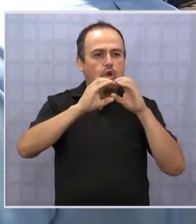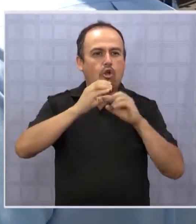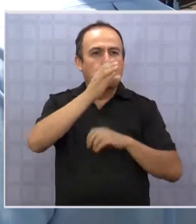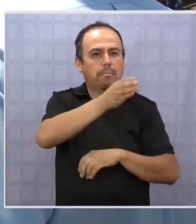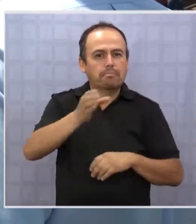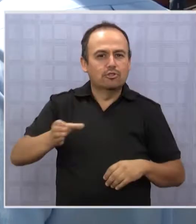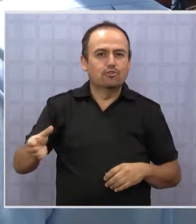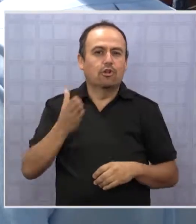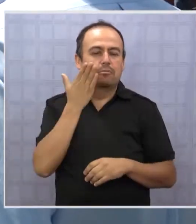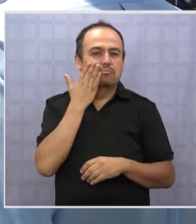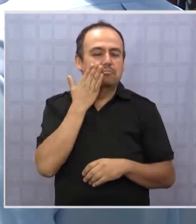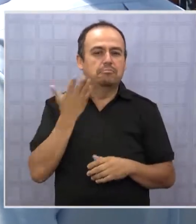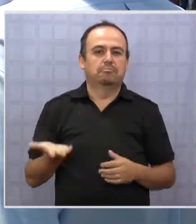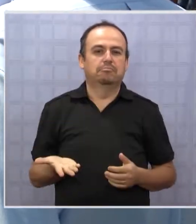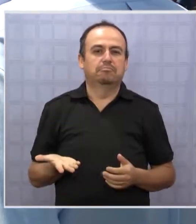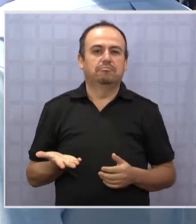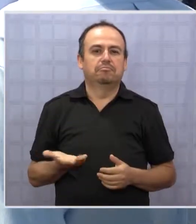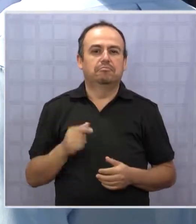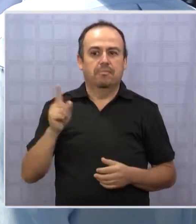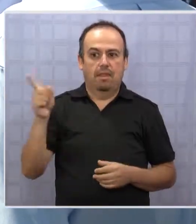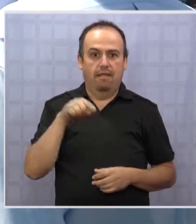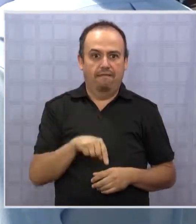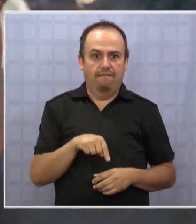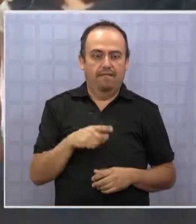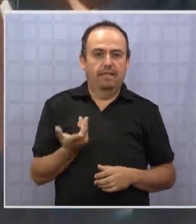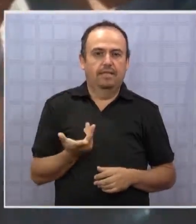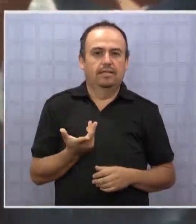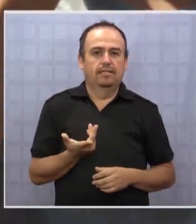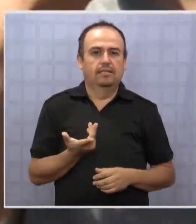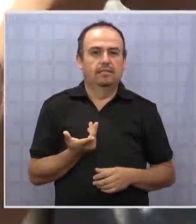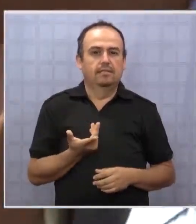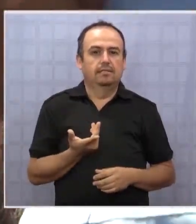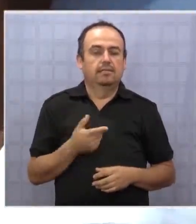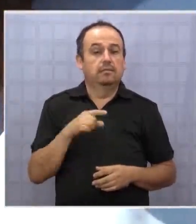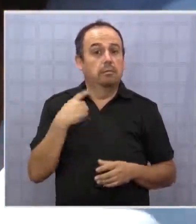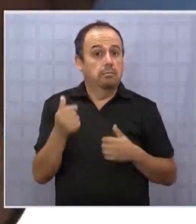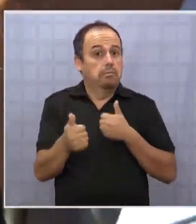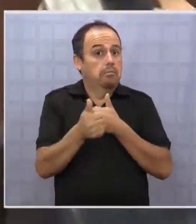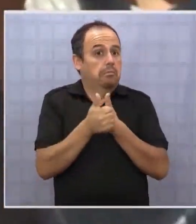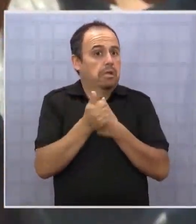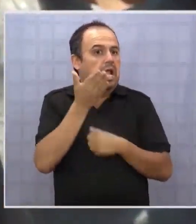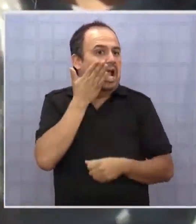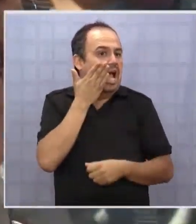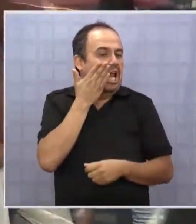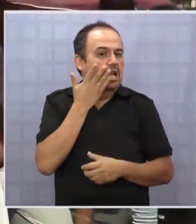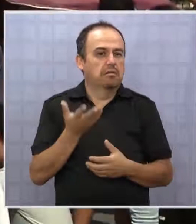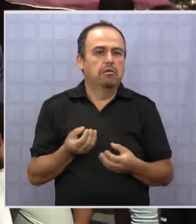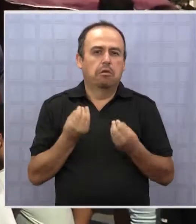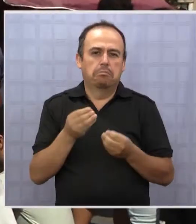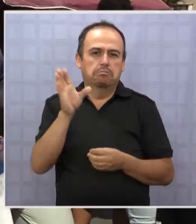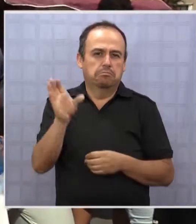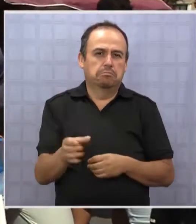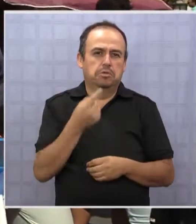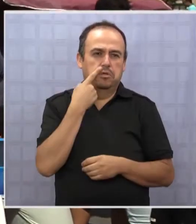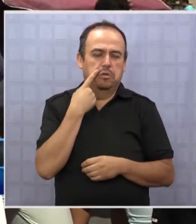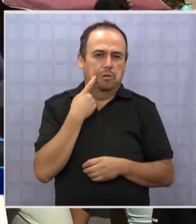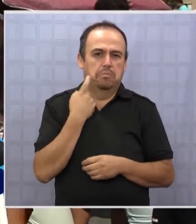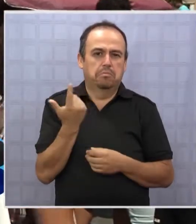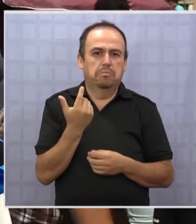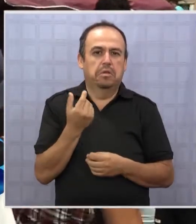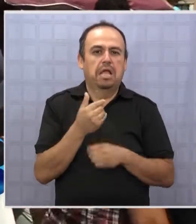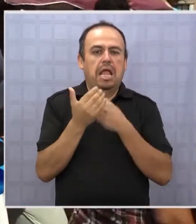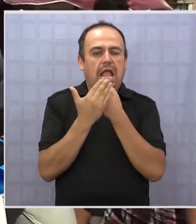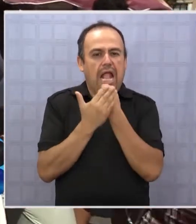comunicación con la gente. Su presencia genera espontánea adhesión y cariño. La verdad es que es un hombre que